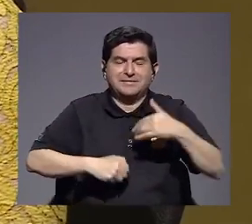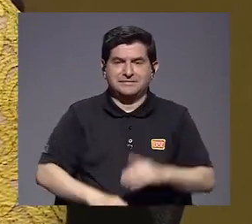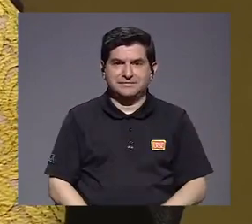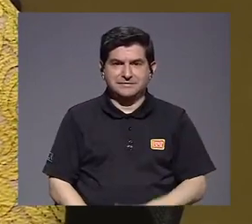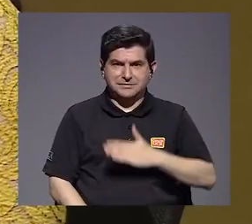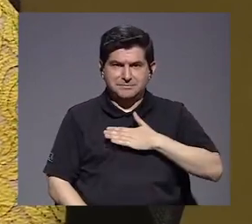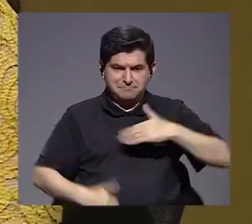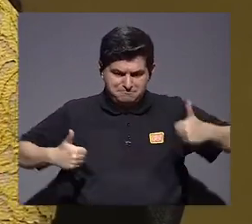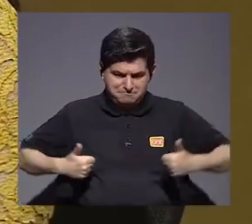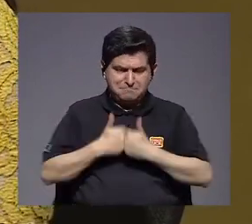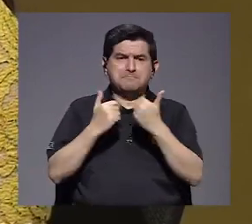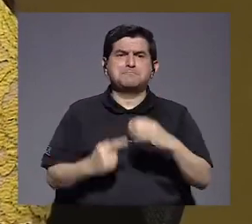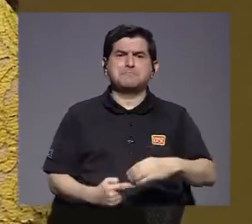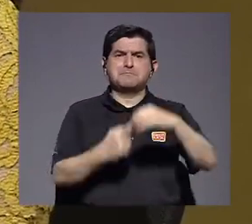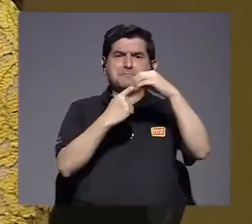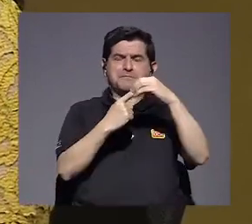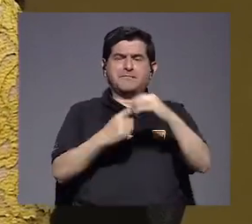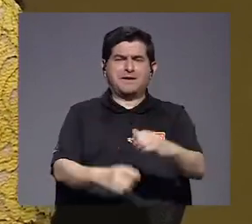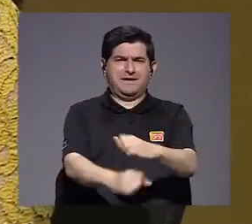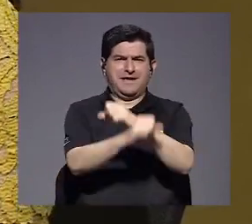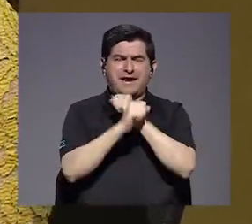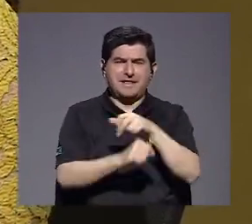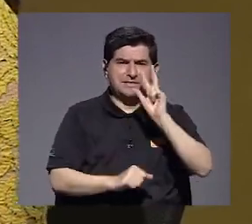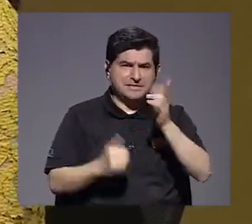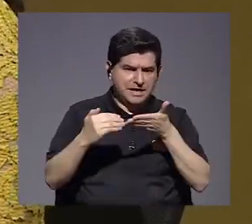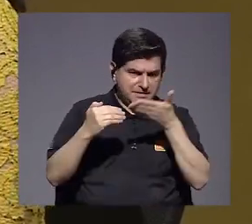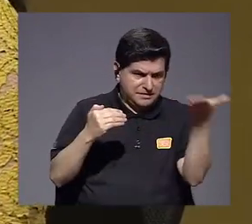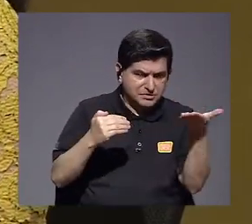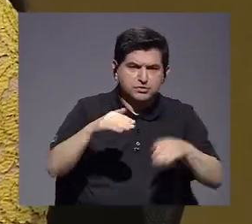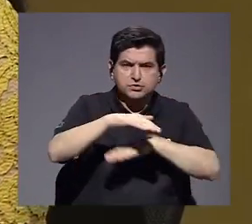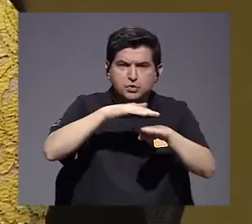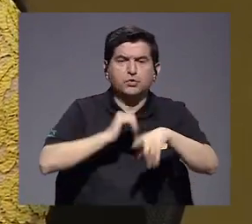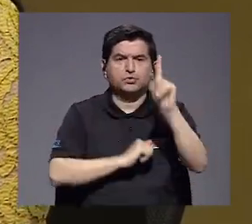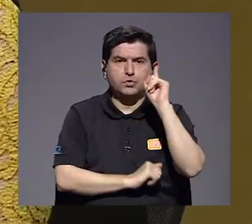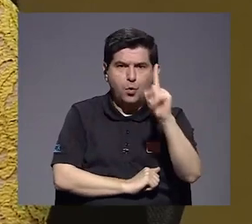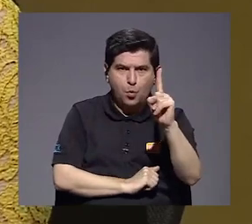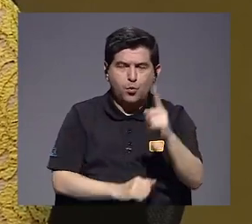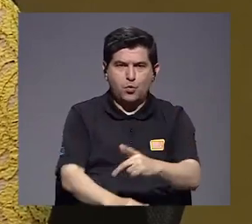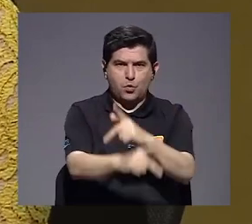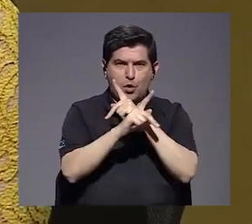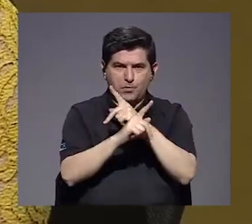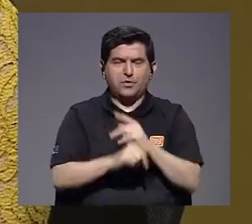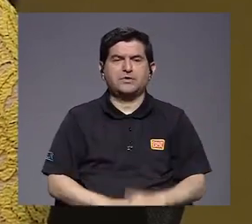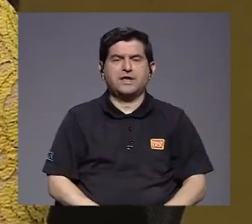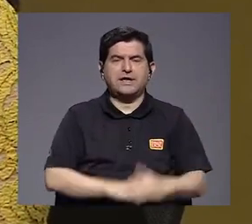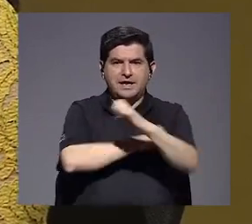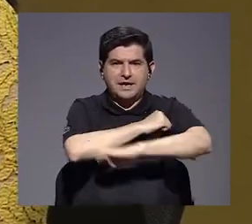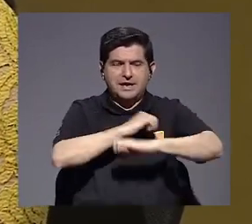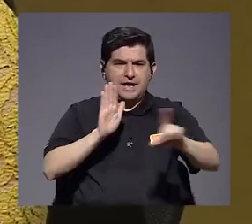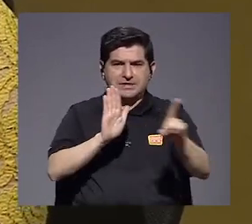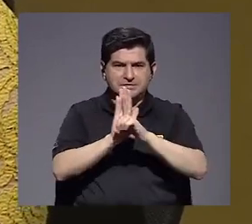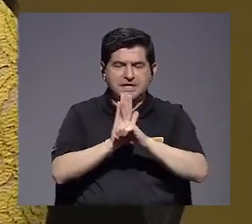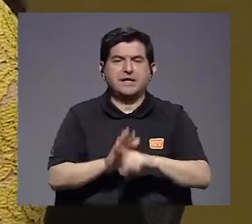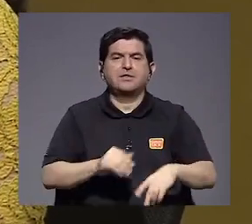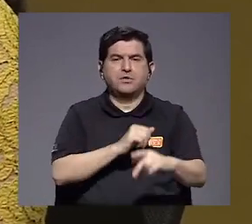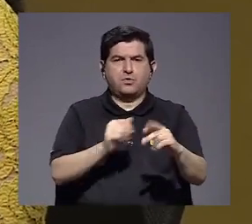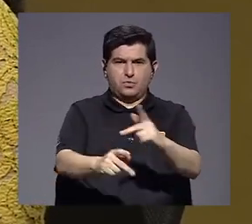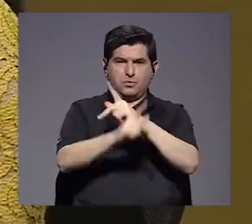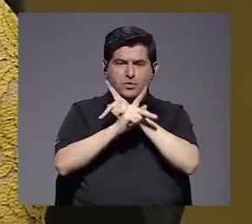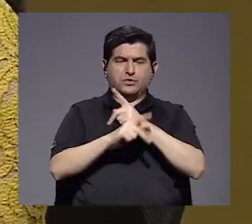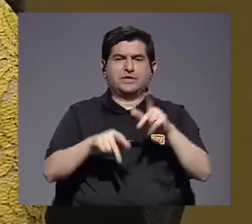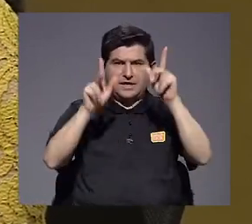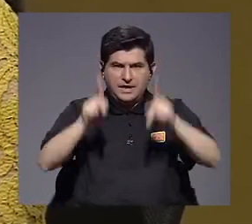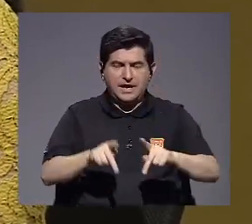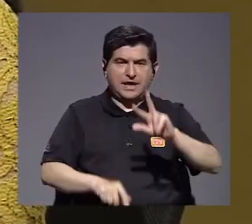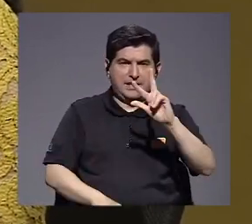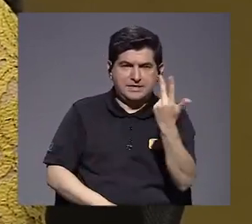mi mayor desafío ahora es garantizar tres cosas fundamentales. Uno, proteger el Estado de Derecho, proteger a las personas, y también,